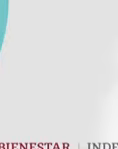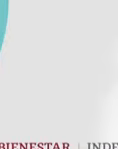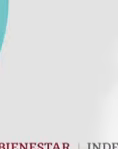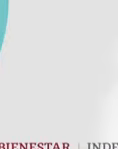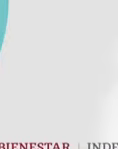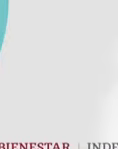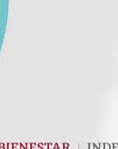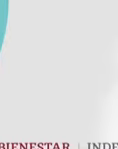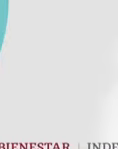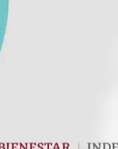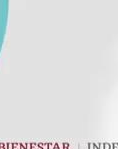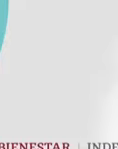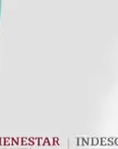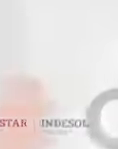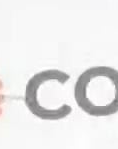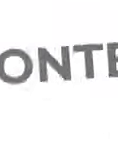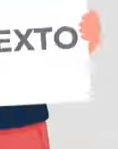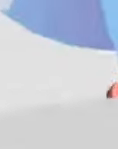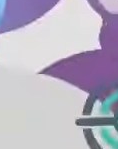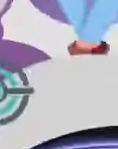los niños y las mujeres.